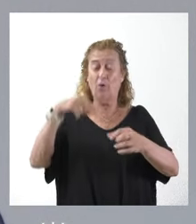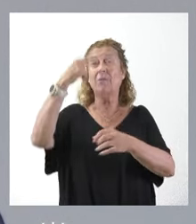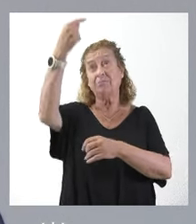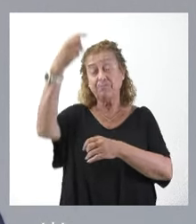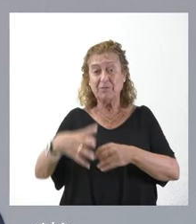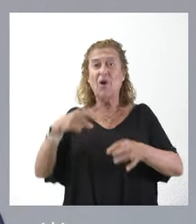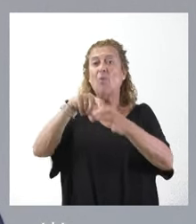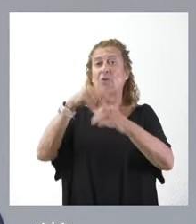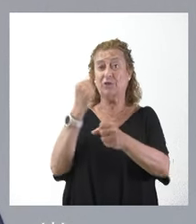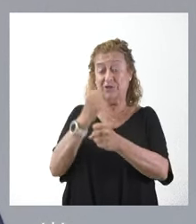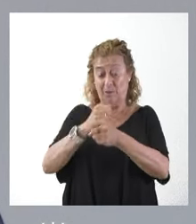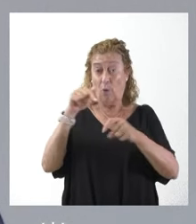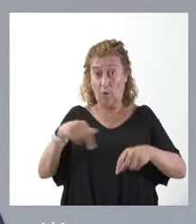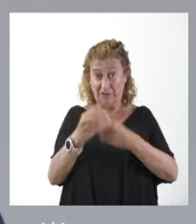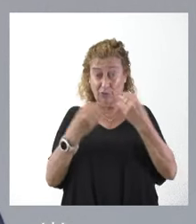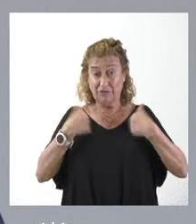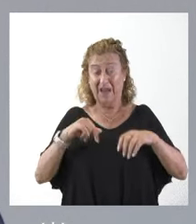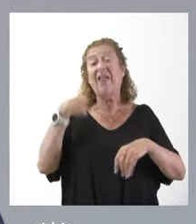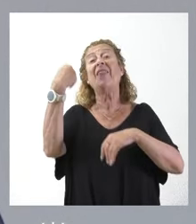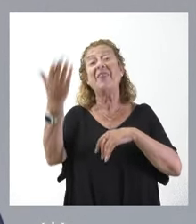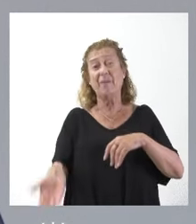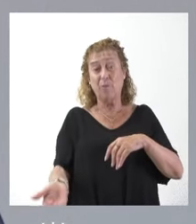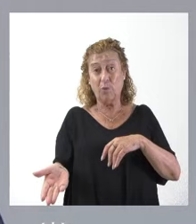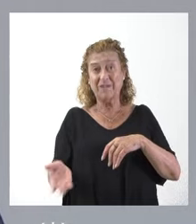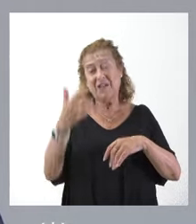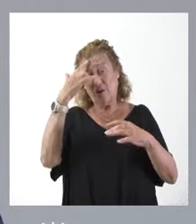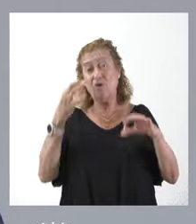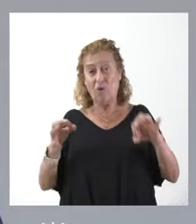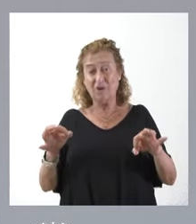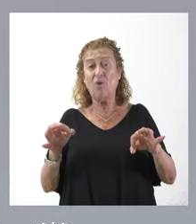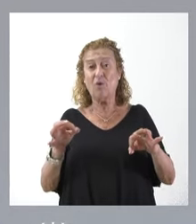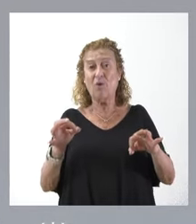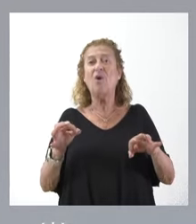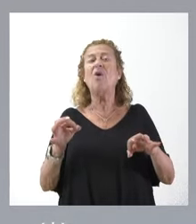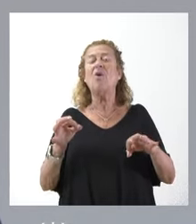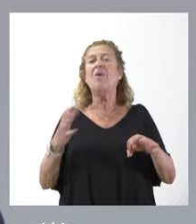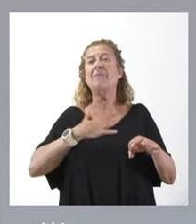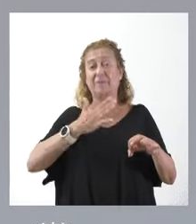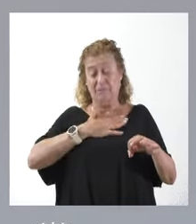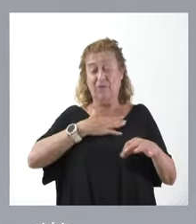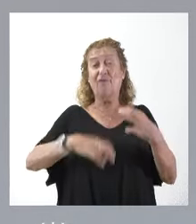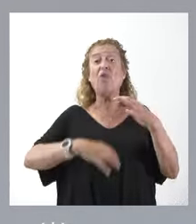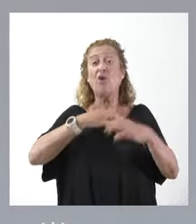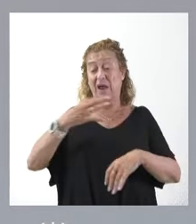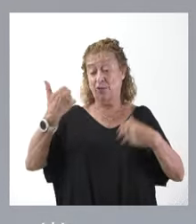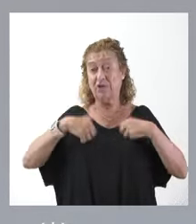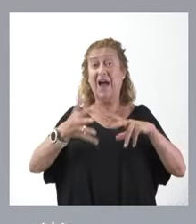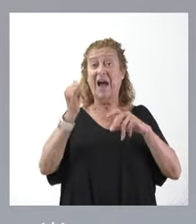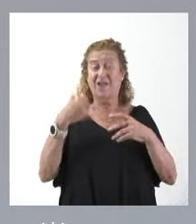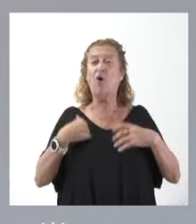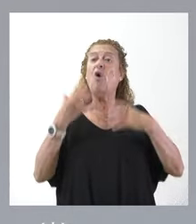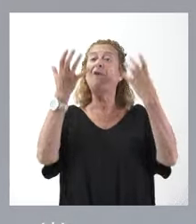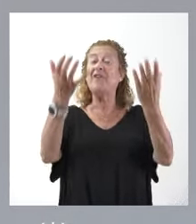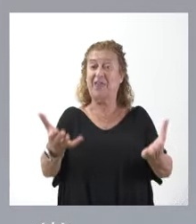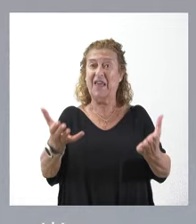que hoy hemos realizado. A continuación, lógicamente, entre los propios funcionarios que ya existen, a ofrecerles